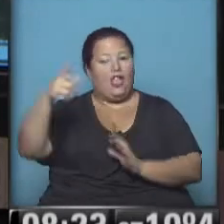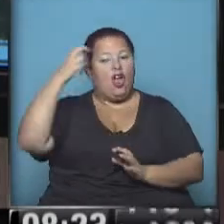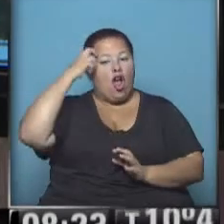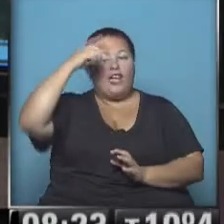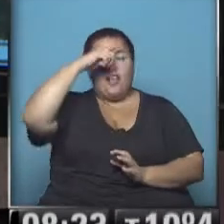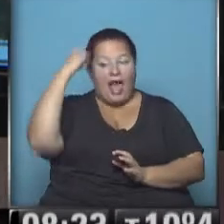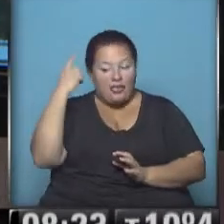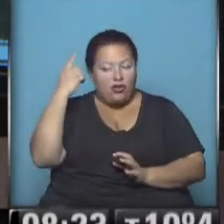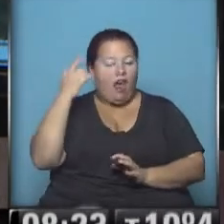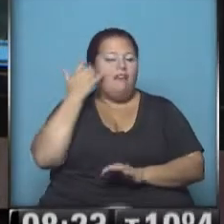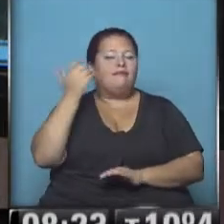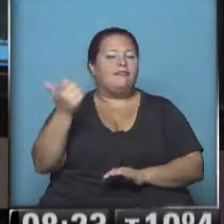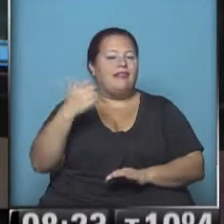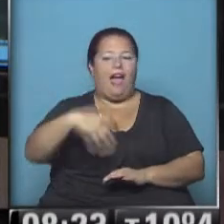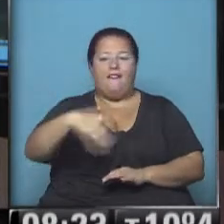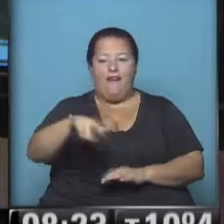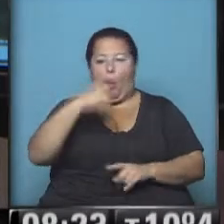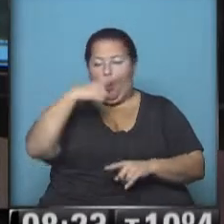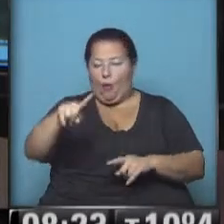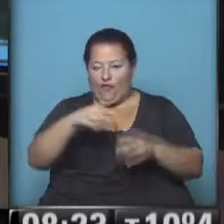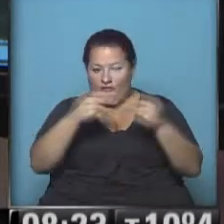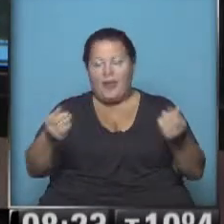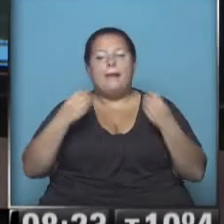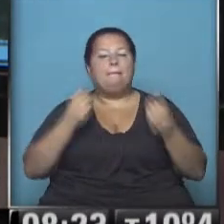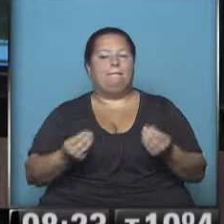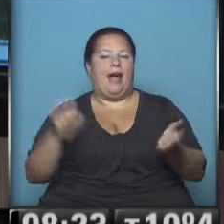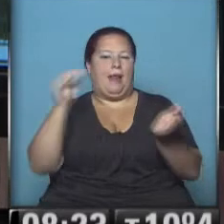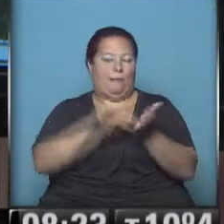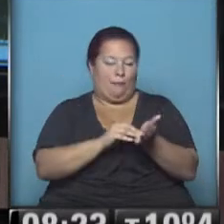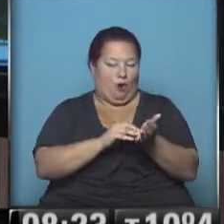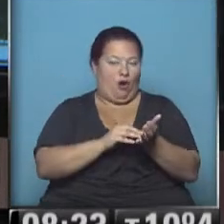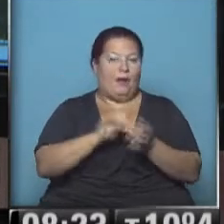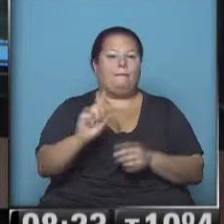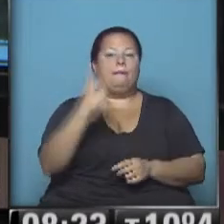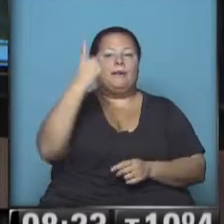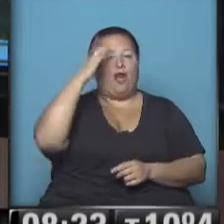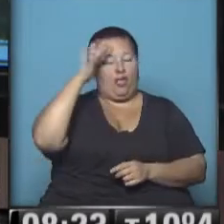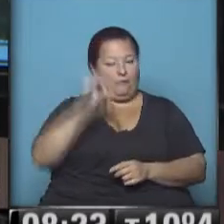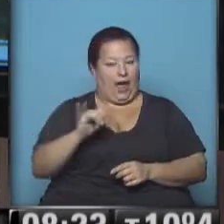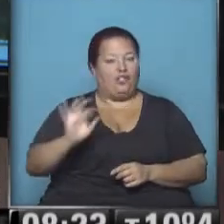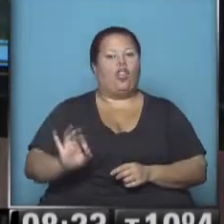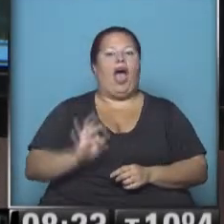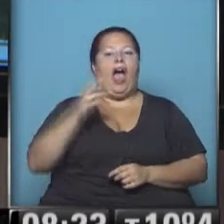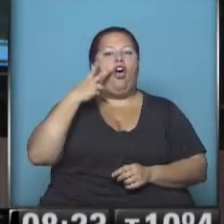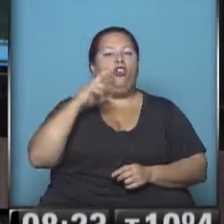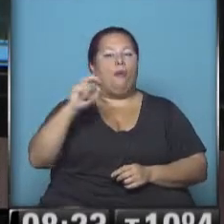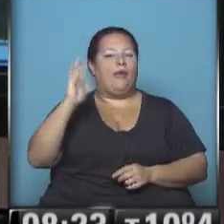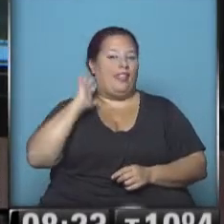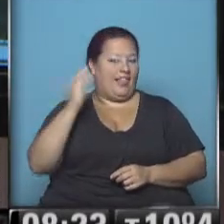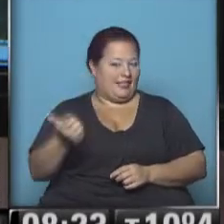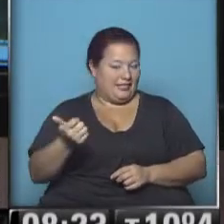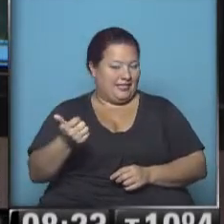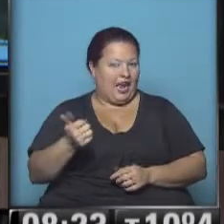Nacional está dando ya prácticamente los últimos pasos para que se implemente a partir del 1 de marzo del año 2016